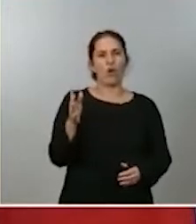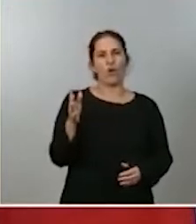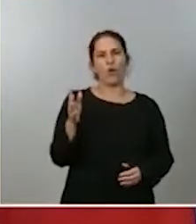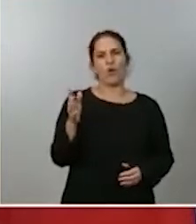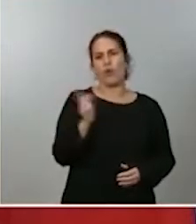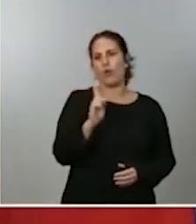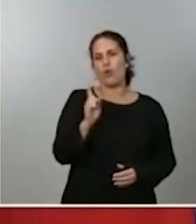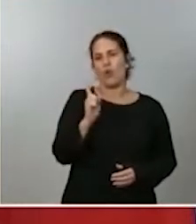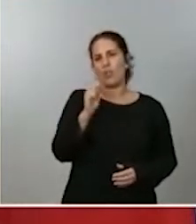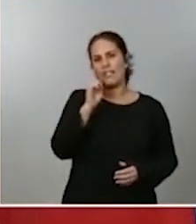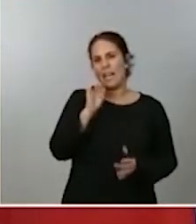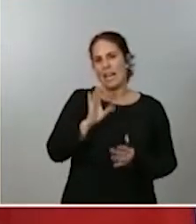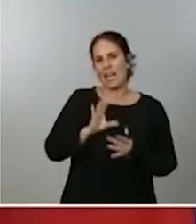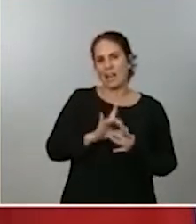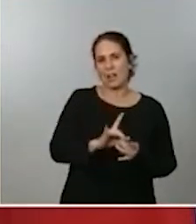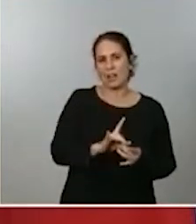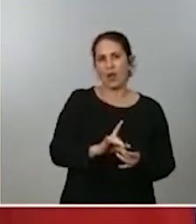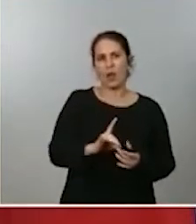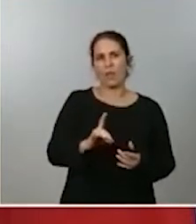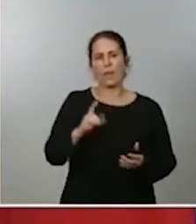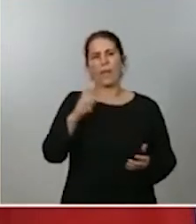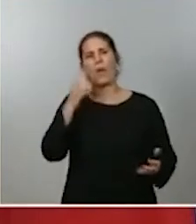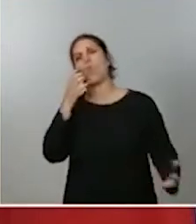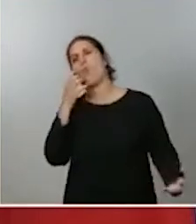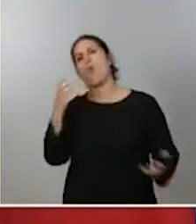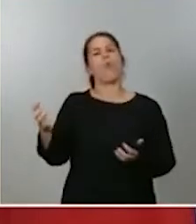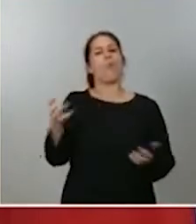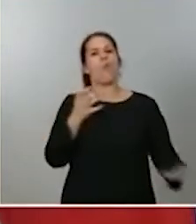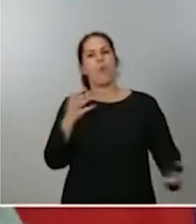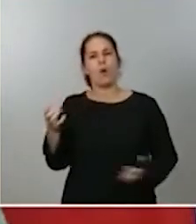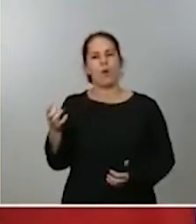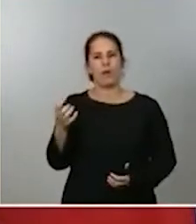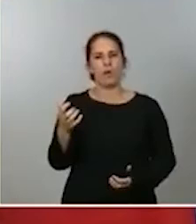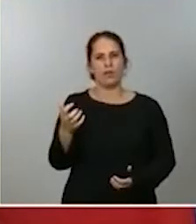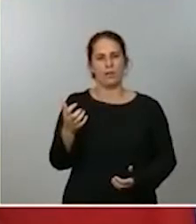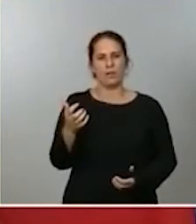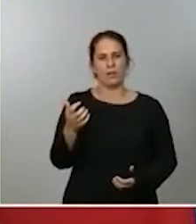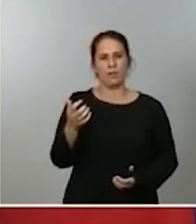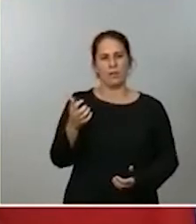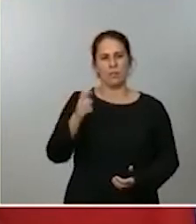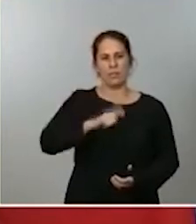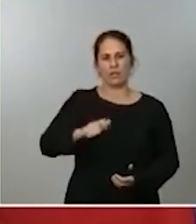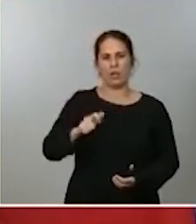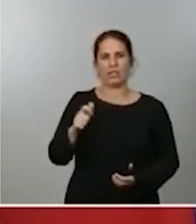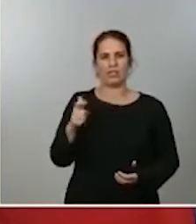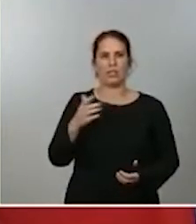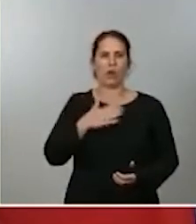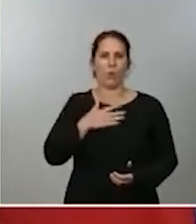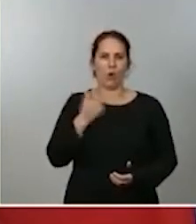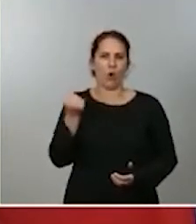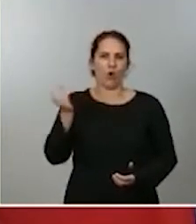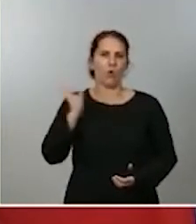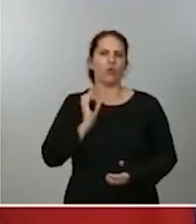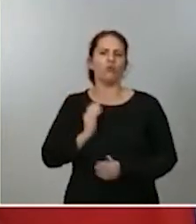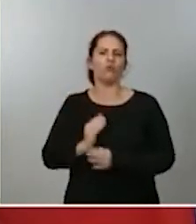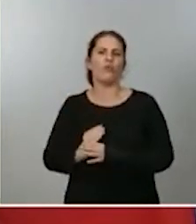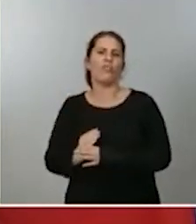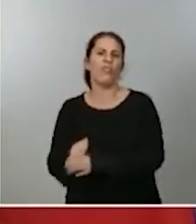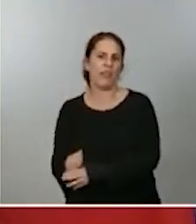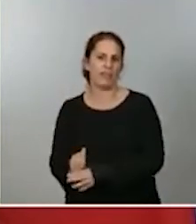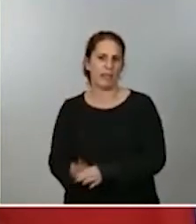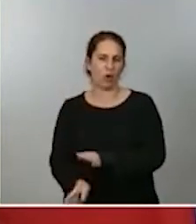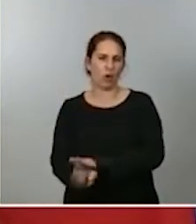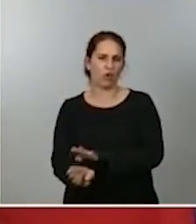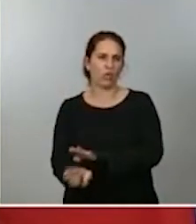al mundo del toreo de grandes artistas o de grandes personas personas que tienen suficiente renta como para seguir trabajando